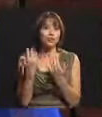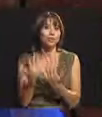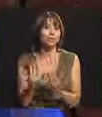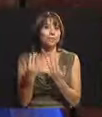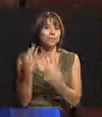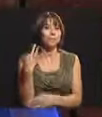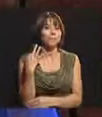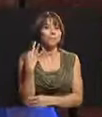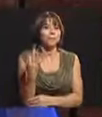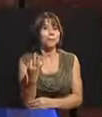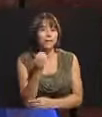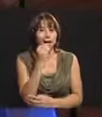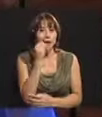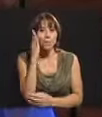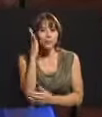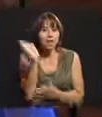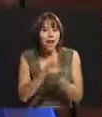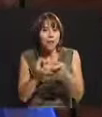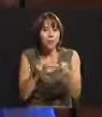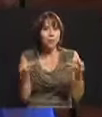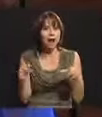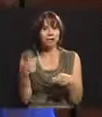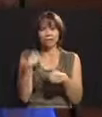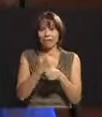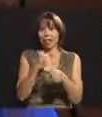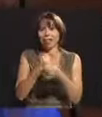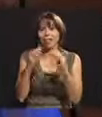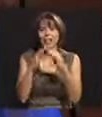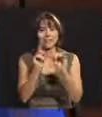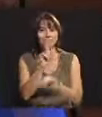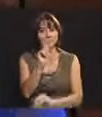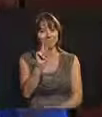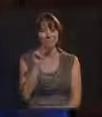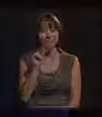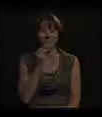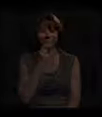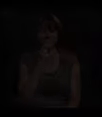Yo espero que me inviten a almorzar a algún lado y que no me pongan a hacer oficio. ¡Gracias! ¡Gracias! ¡Gracias!